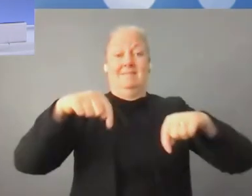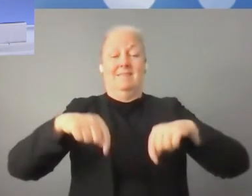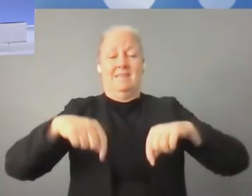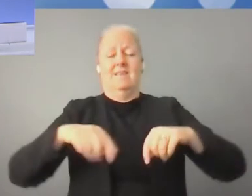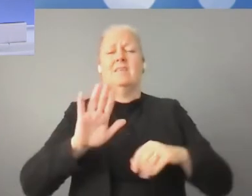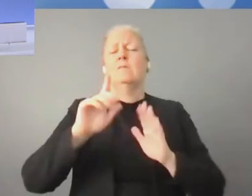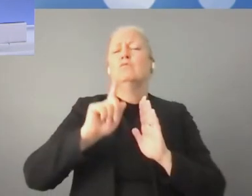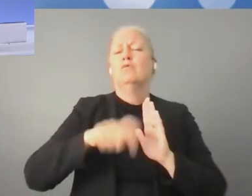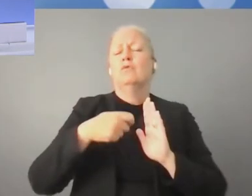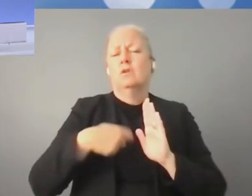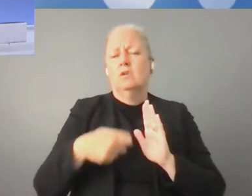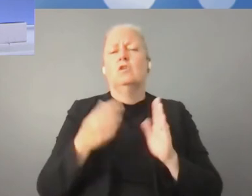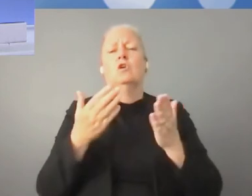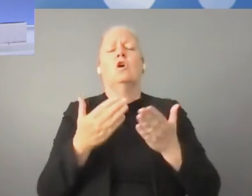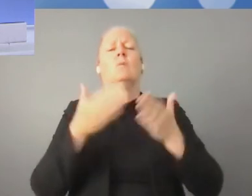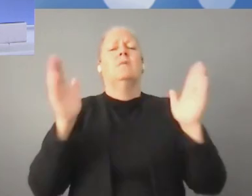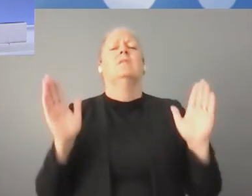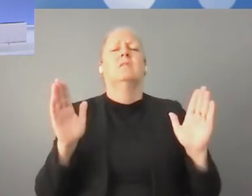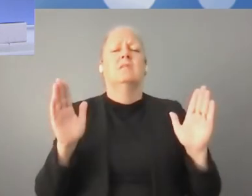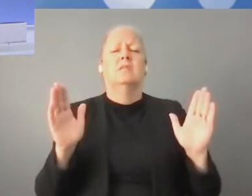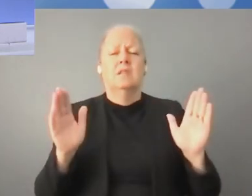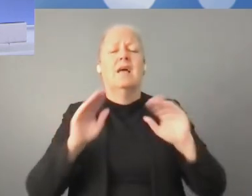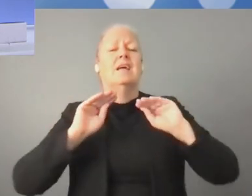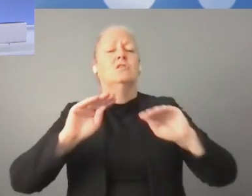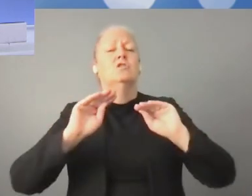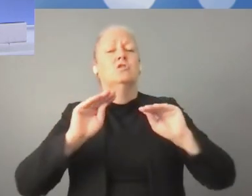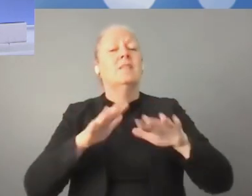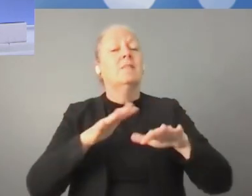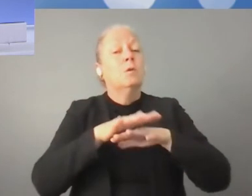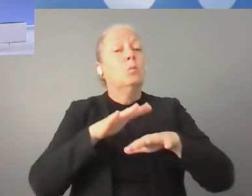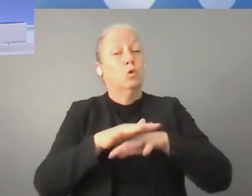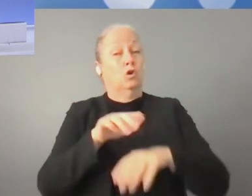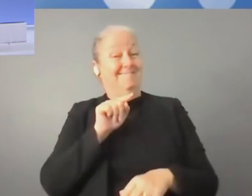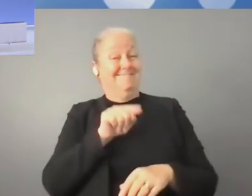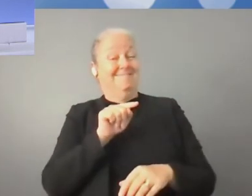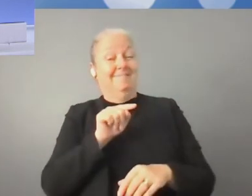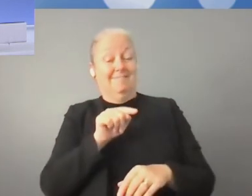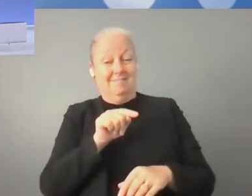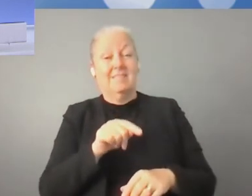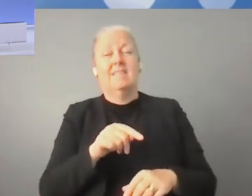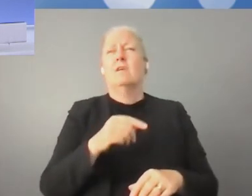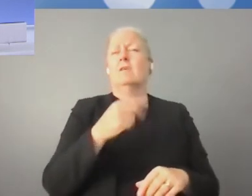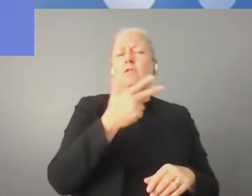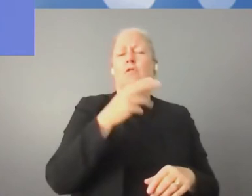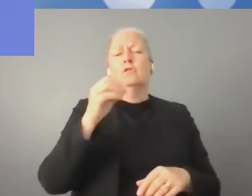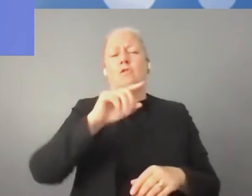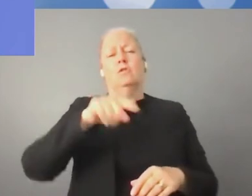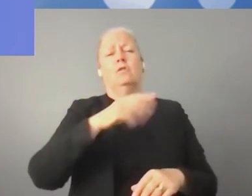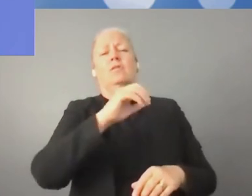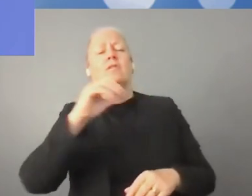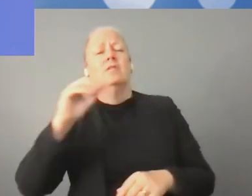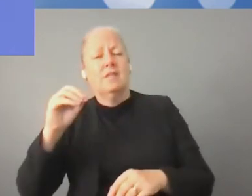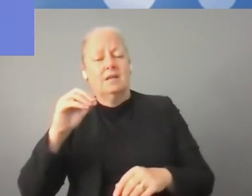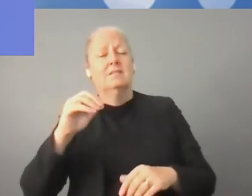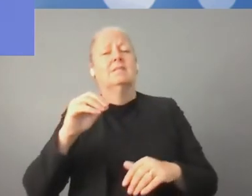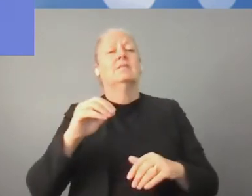estamos realizando un enorme proyecto